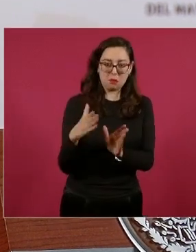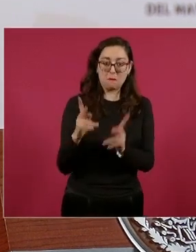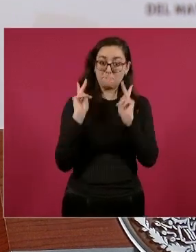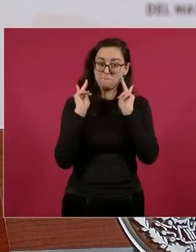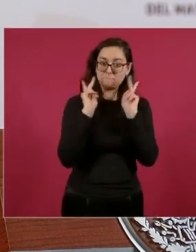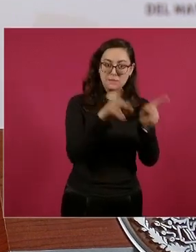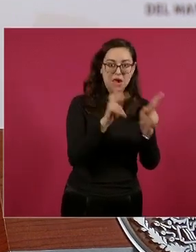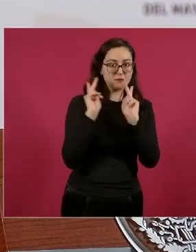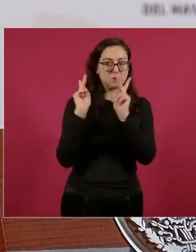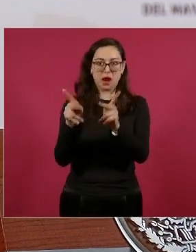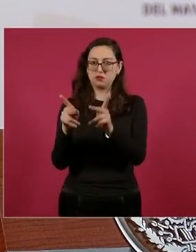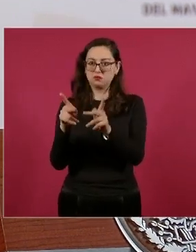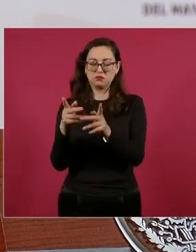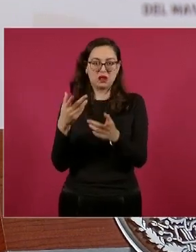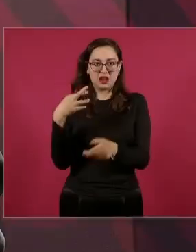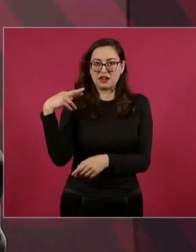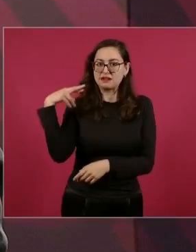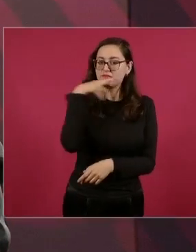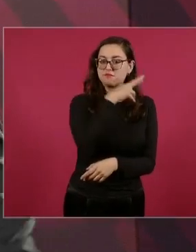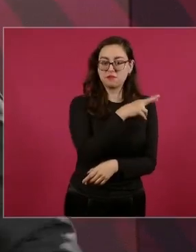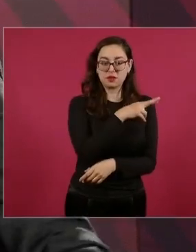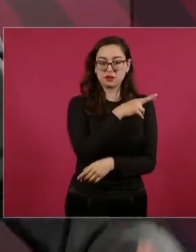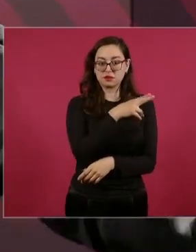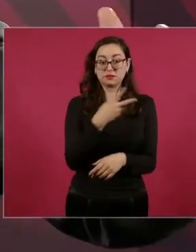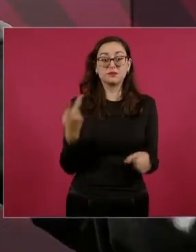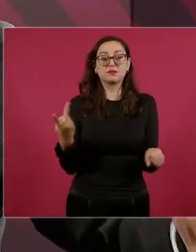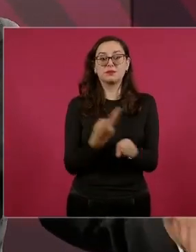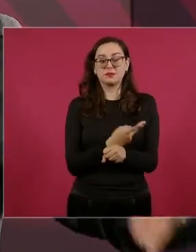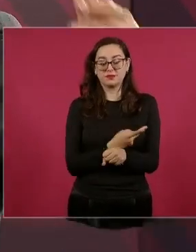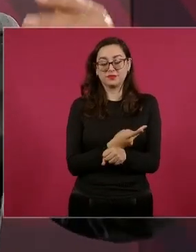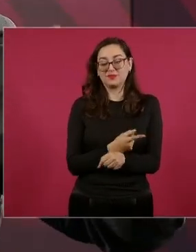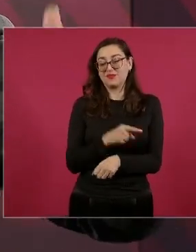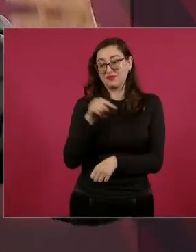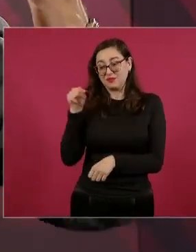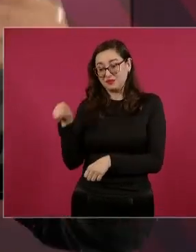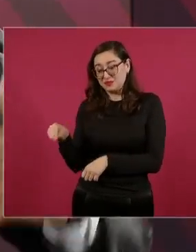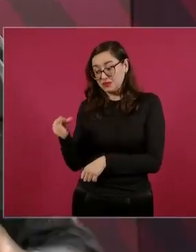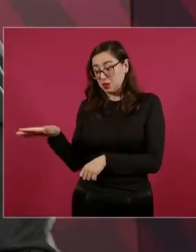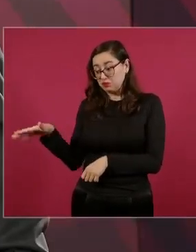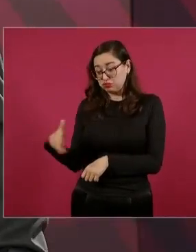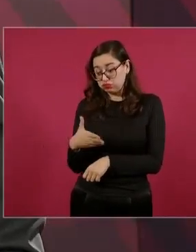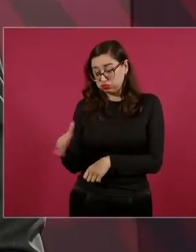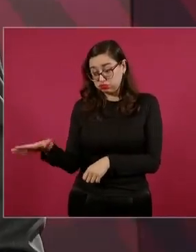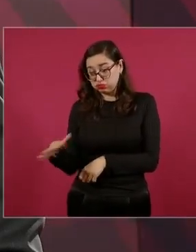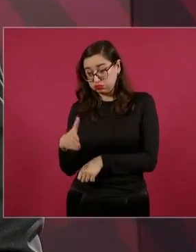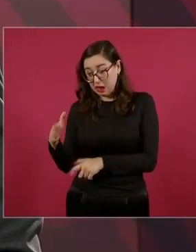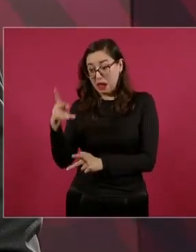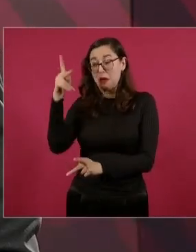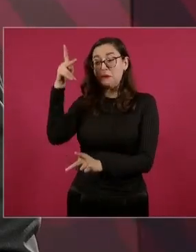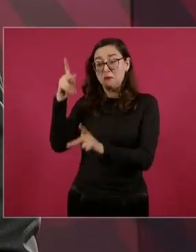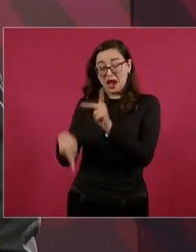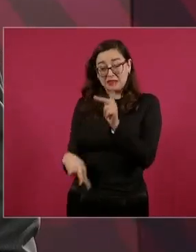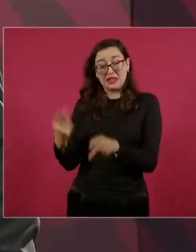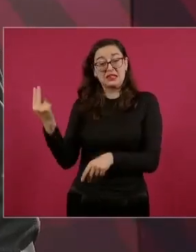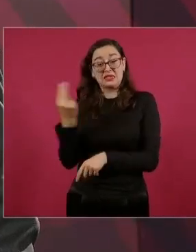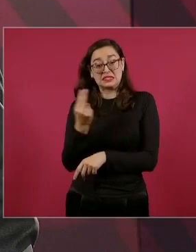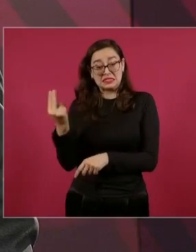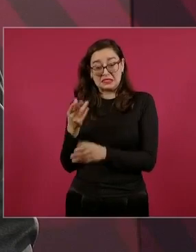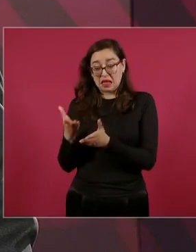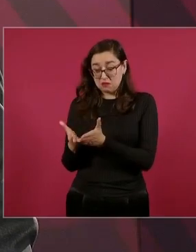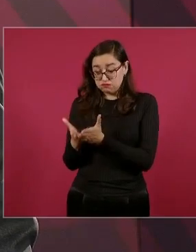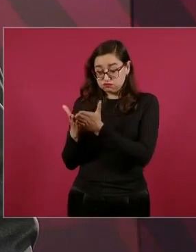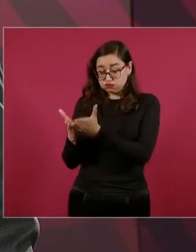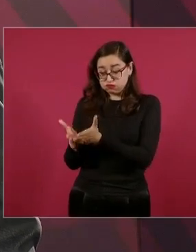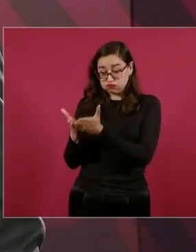pangas, lanchones para pasar. Ahora estamos